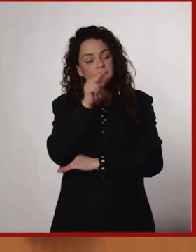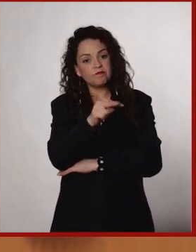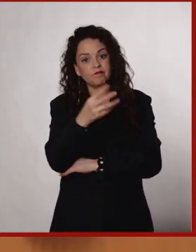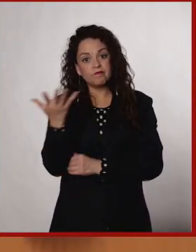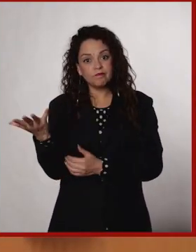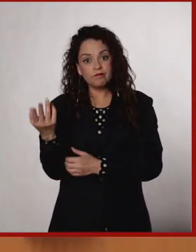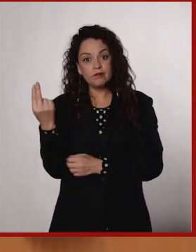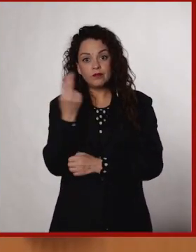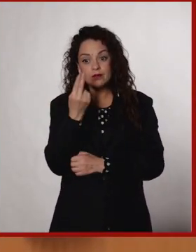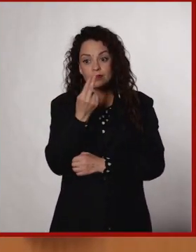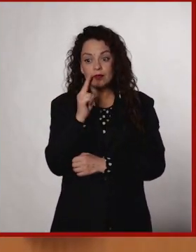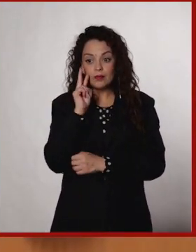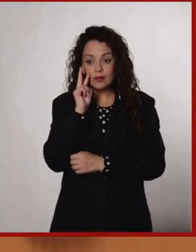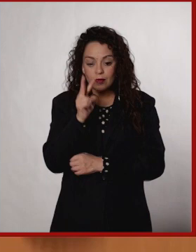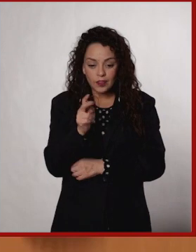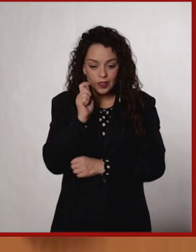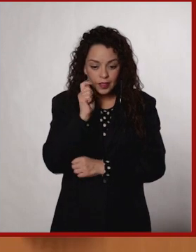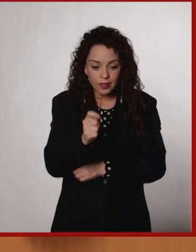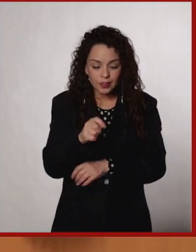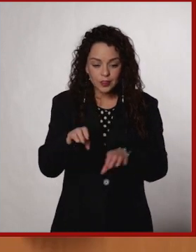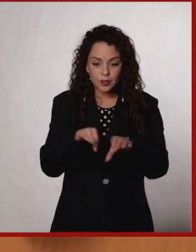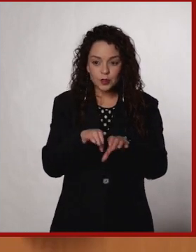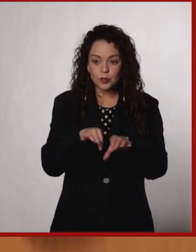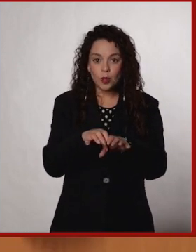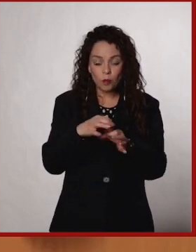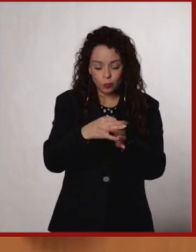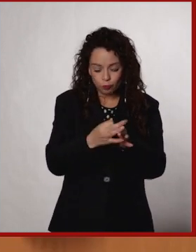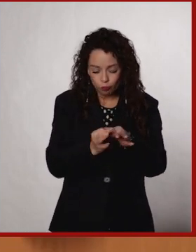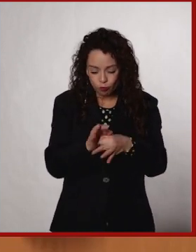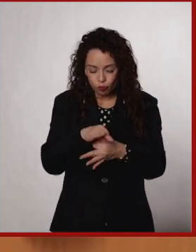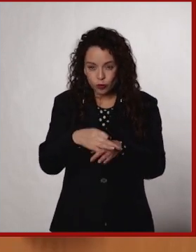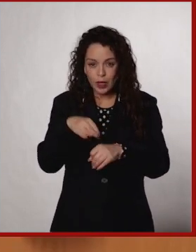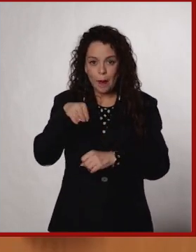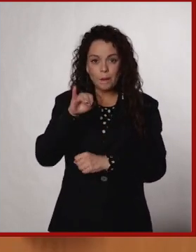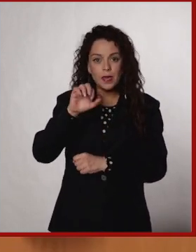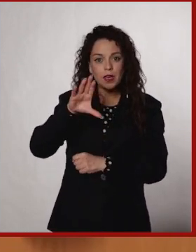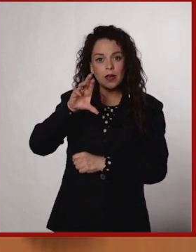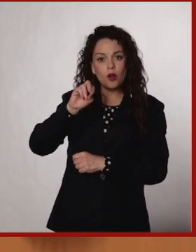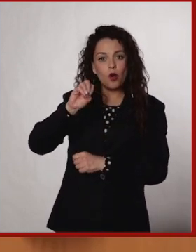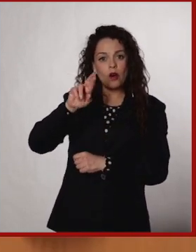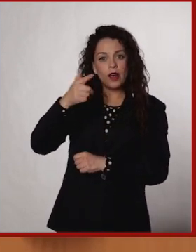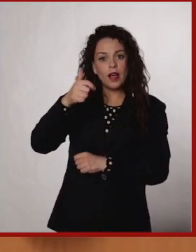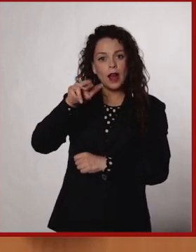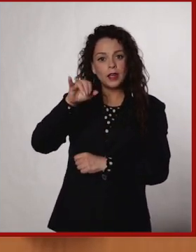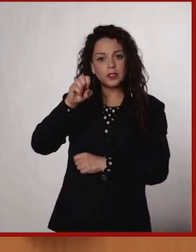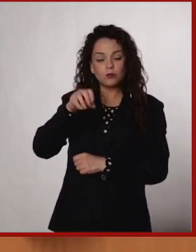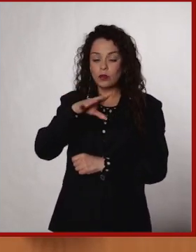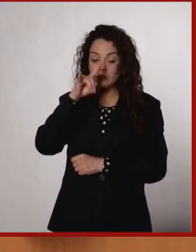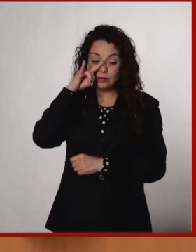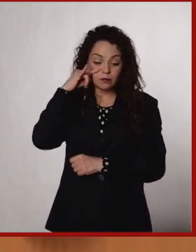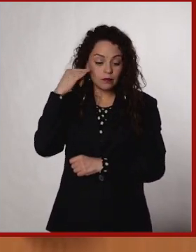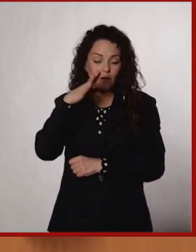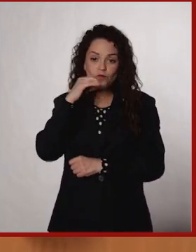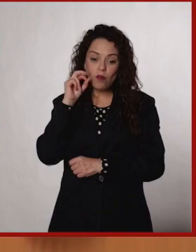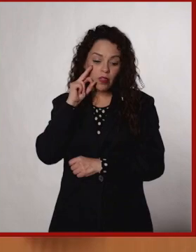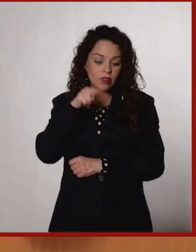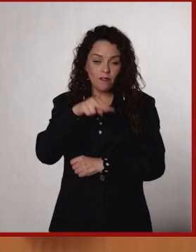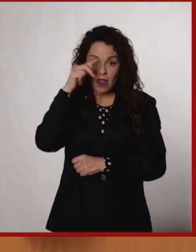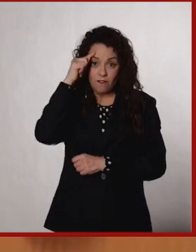visibles. A simple vista, muchas de ellas son microorganismos que no los podemos ver